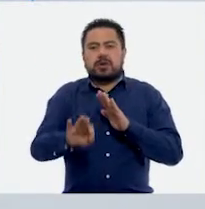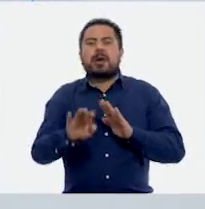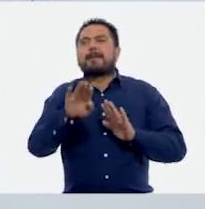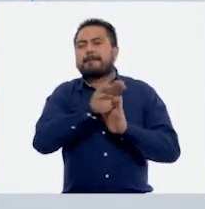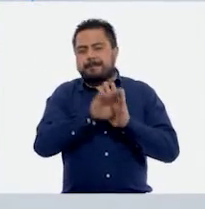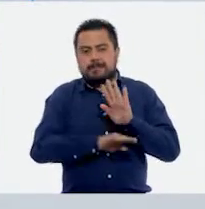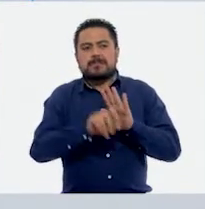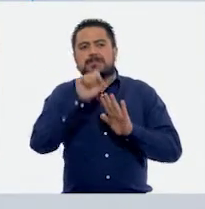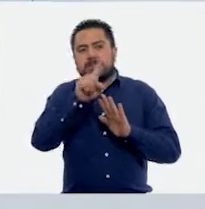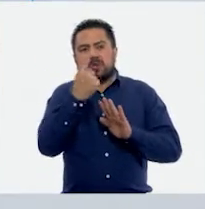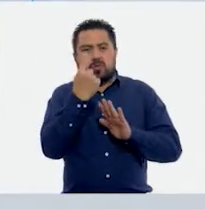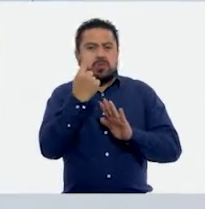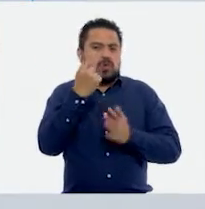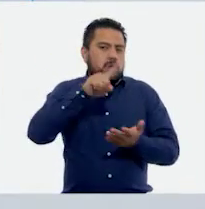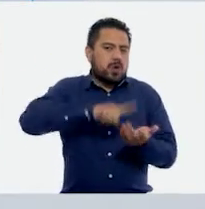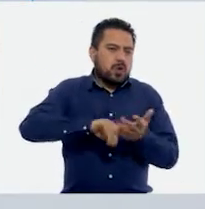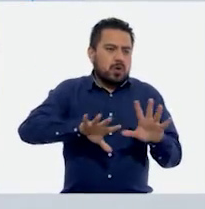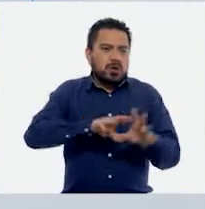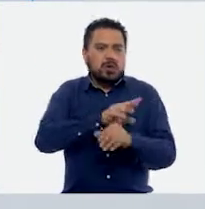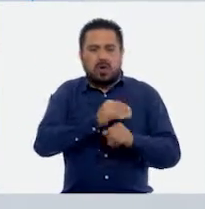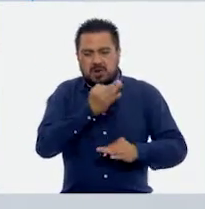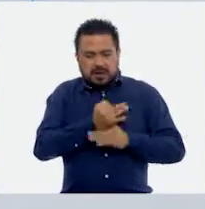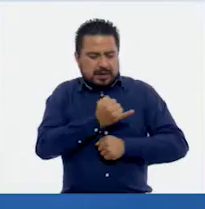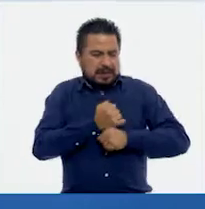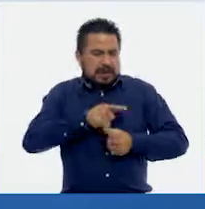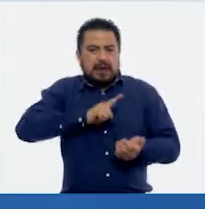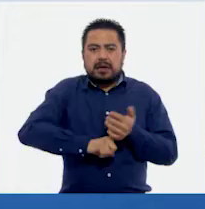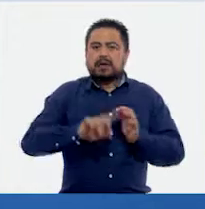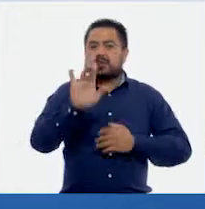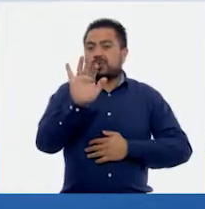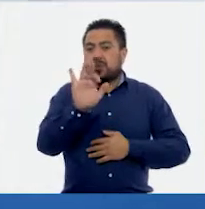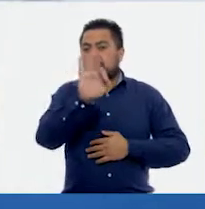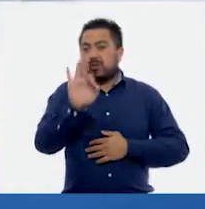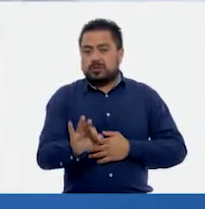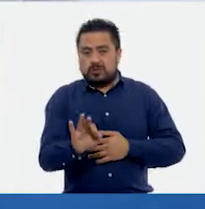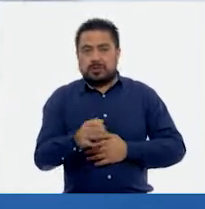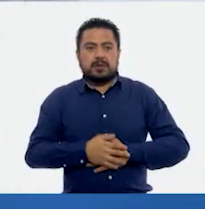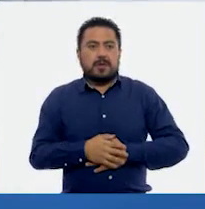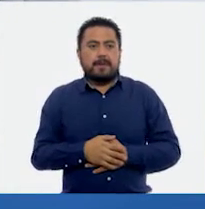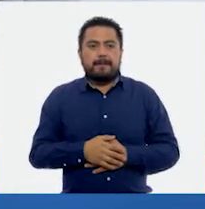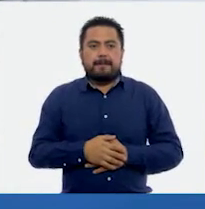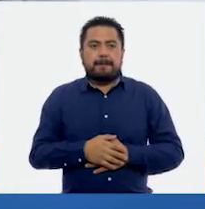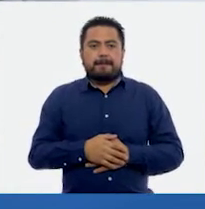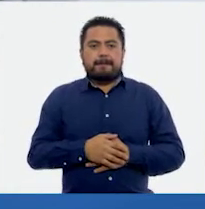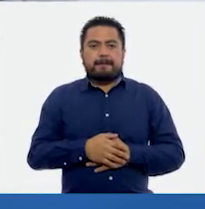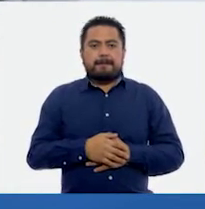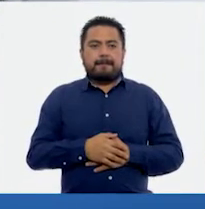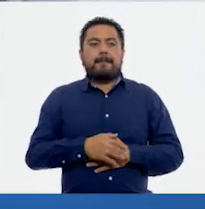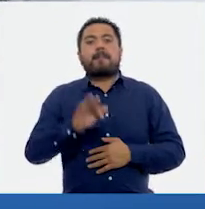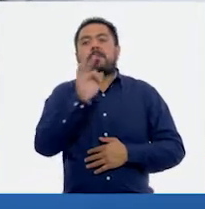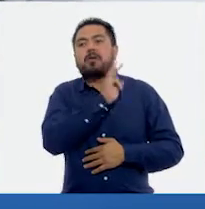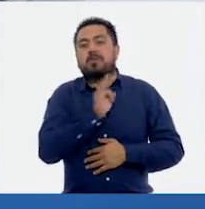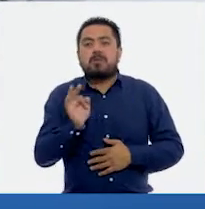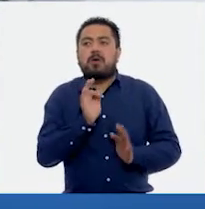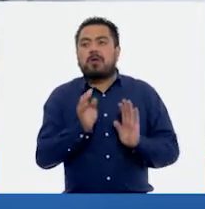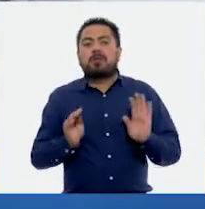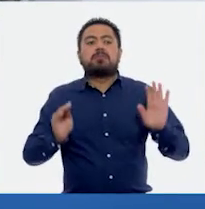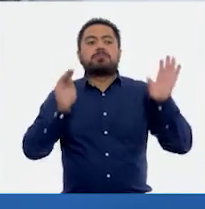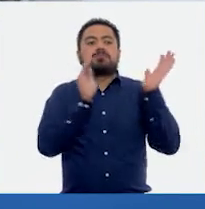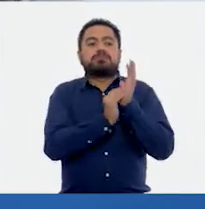también que el entero. Vamos a analizar este que decías. 50 en fracción, podemos ponerle